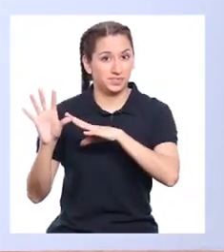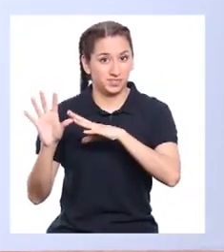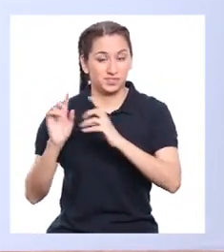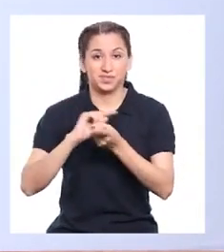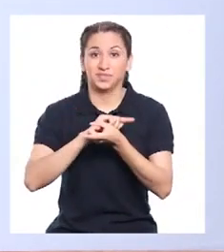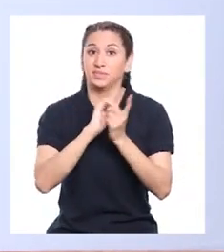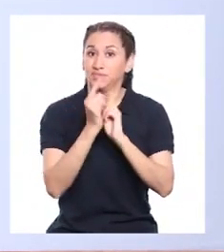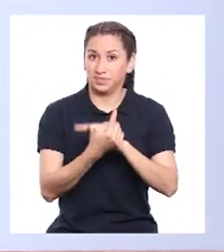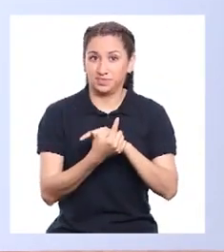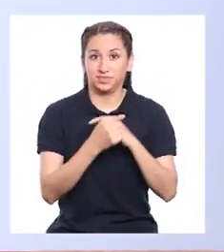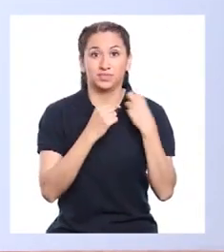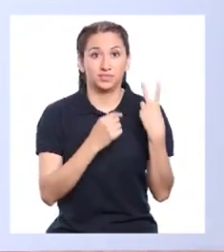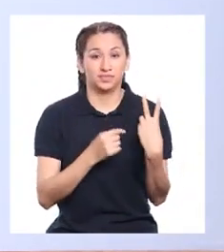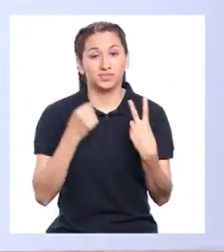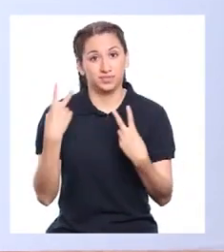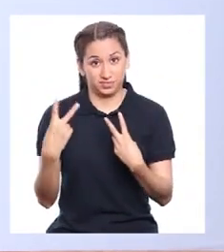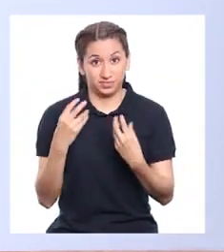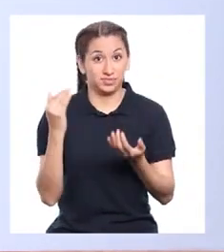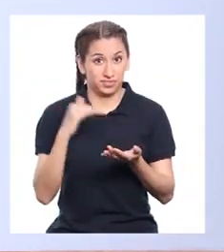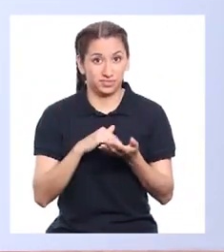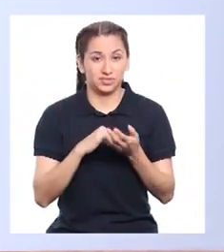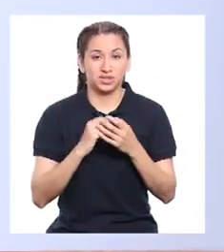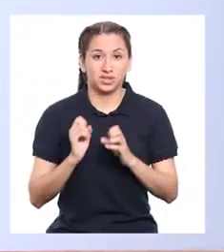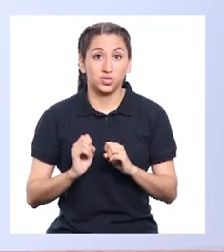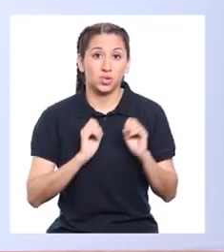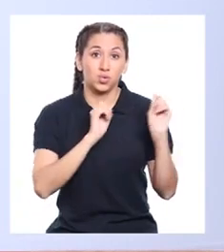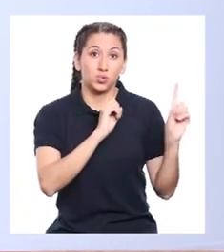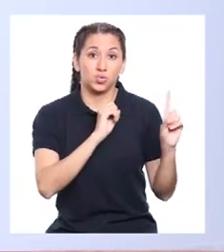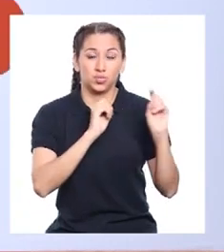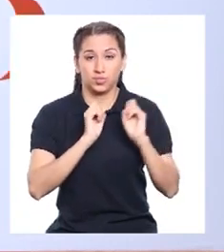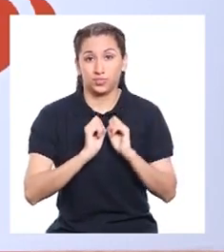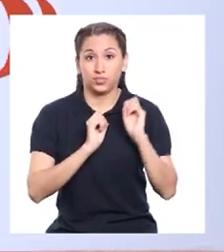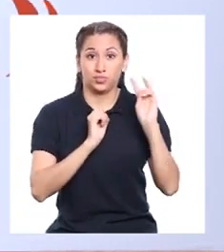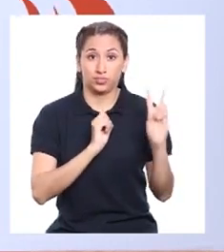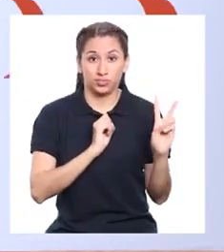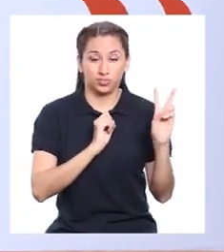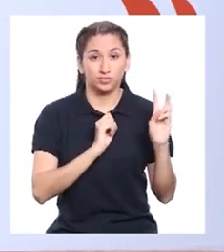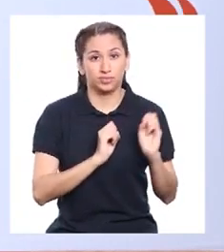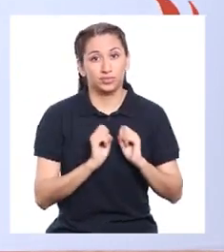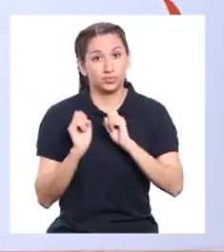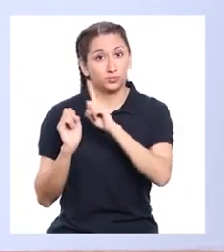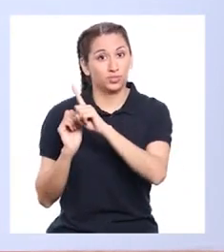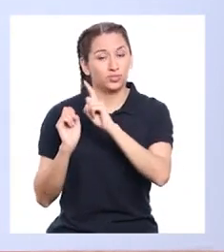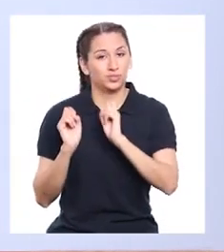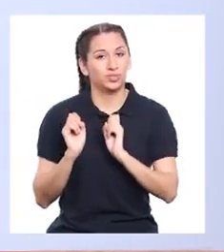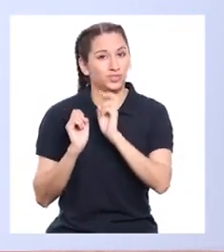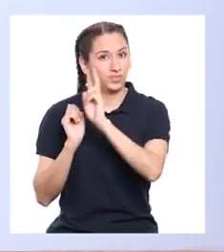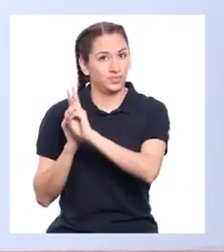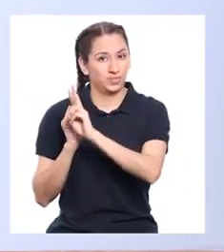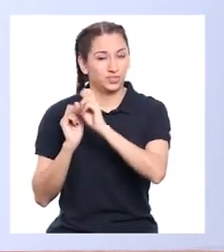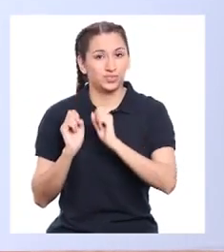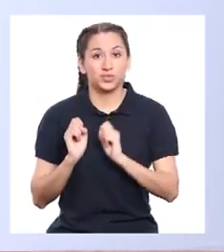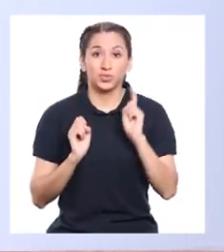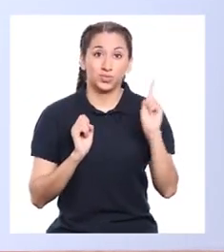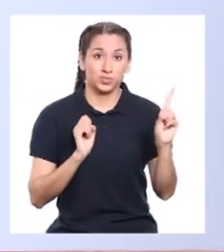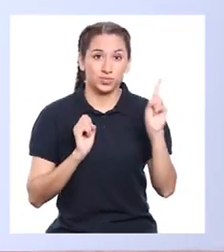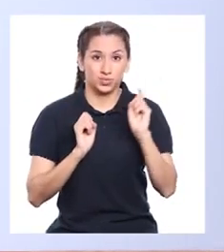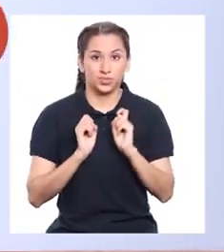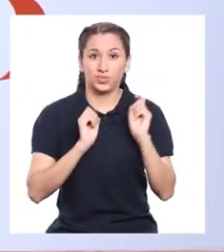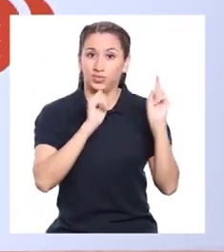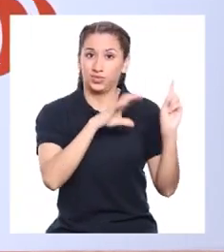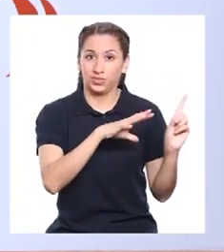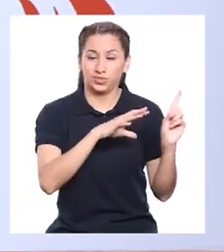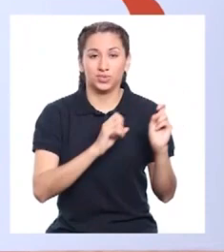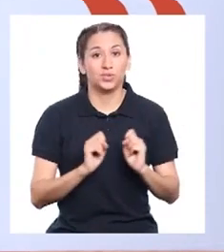Y cambio al otro lado. Bien. Una vez más. Va. Y. Un. Con ritmo. Dos y dos.